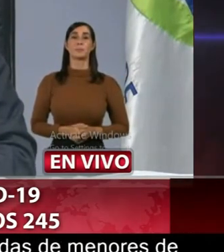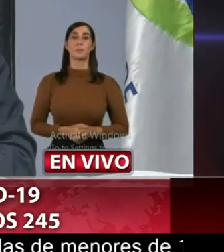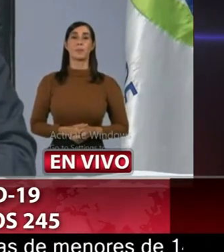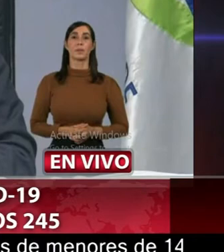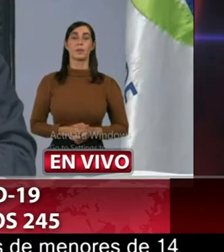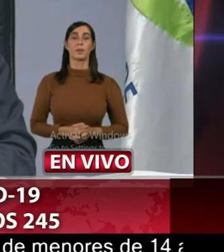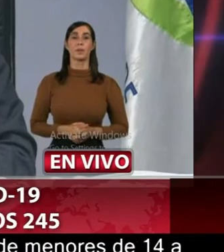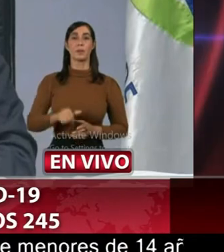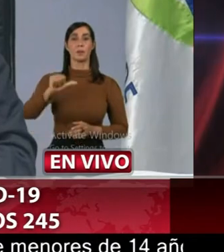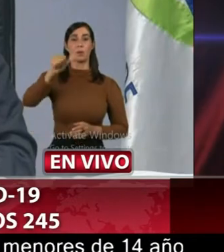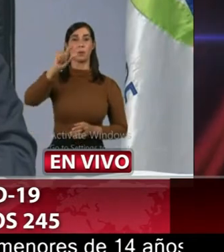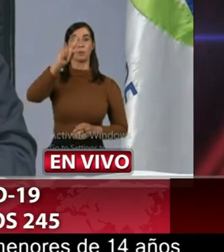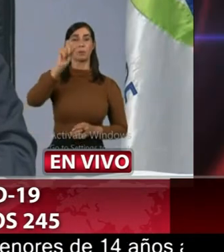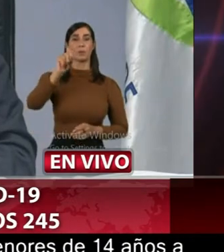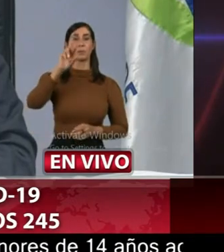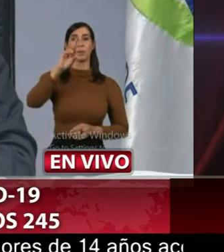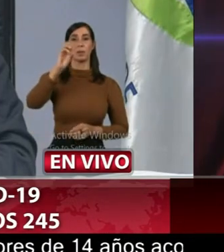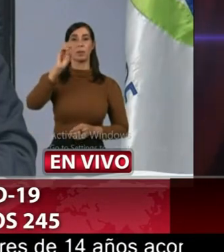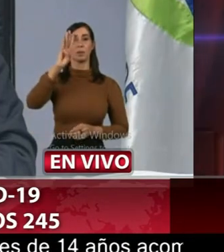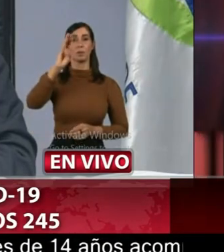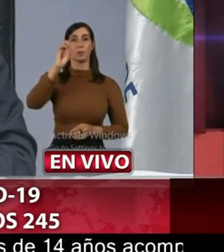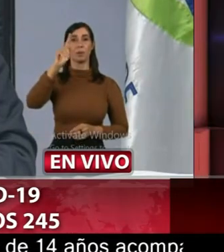pasamos a roberto claudio